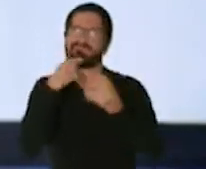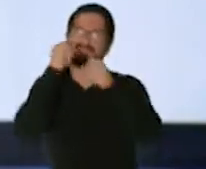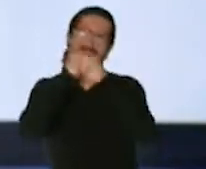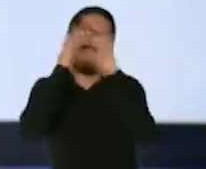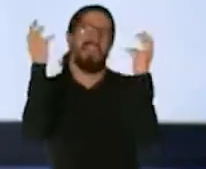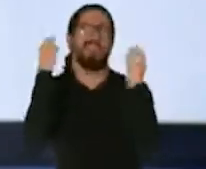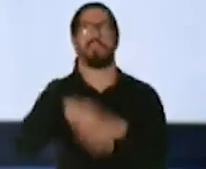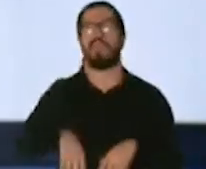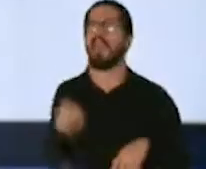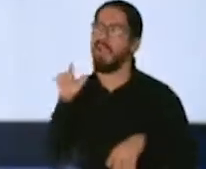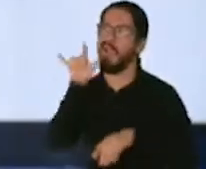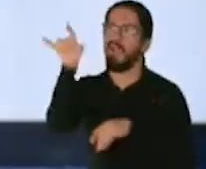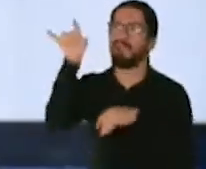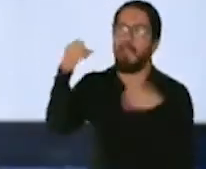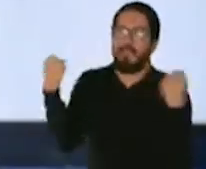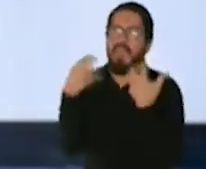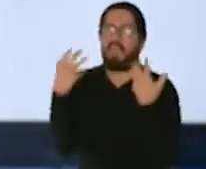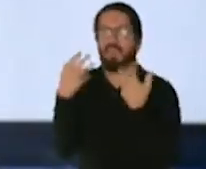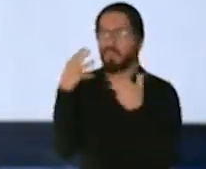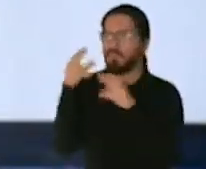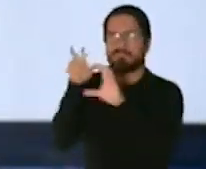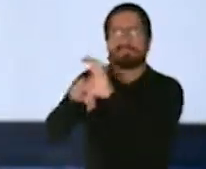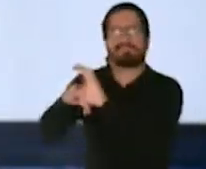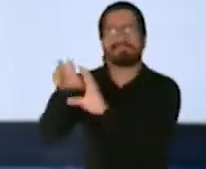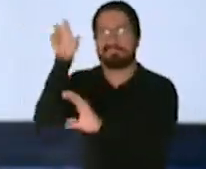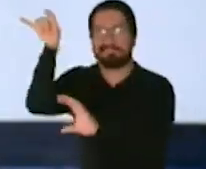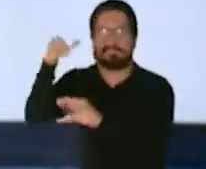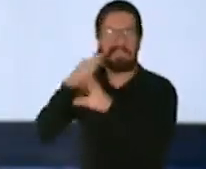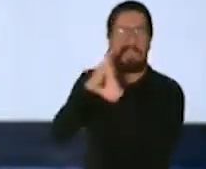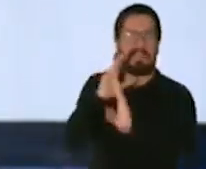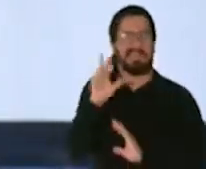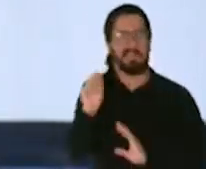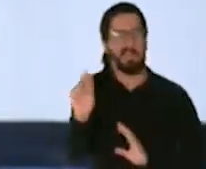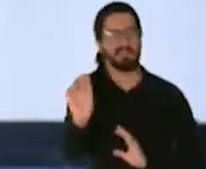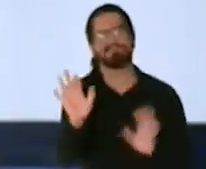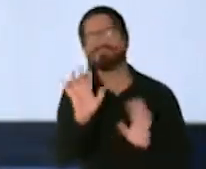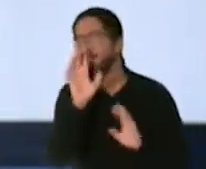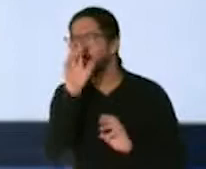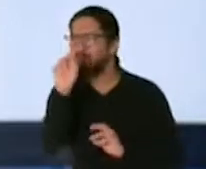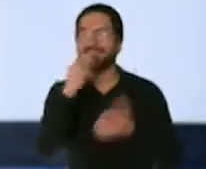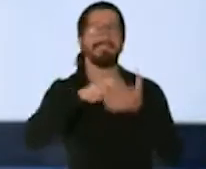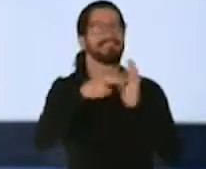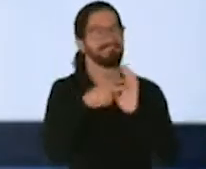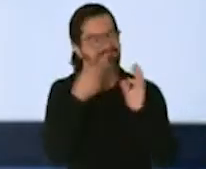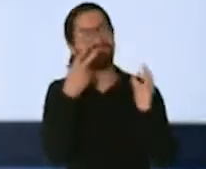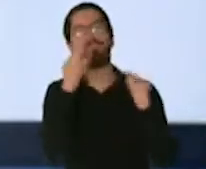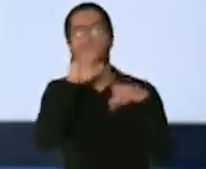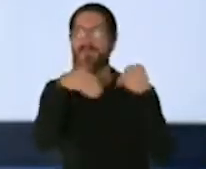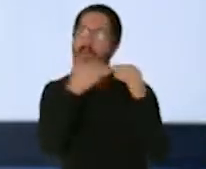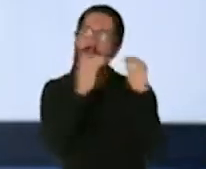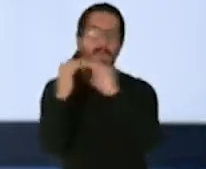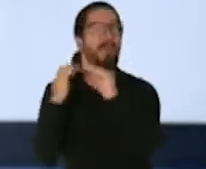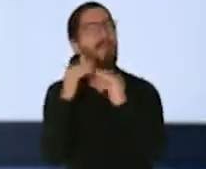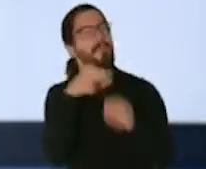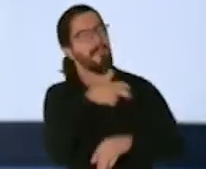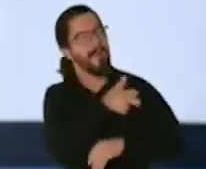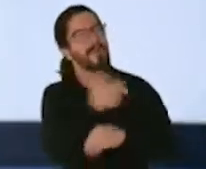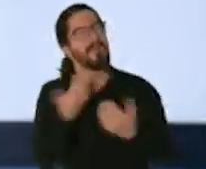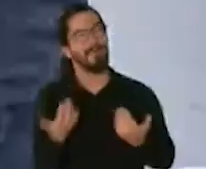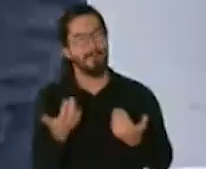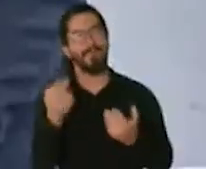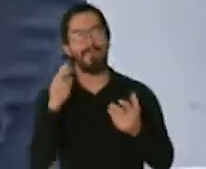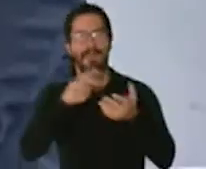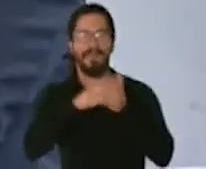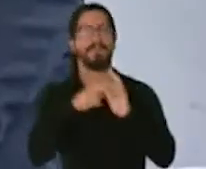o sea hay que hablar con los médicos los médicos tienen que educarse de hecho el departamento se lo ha hecho un esfuerzo increíble hay más de 9000 médicos todo